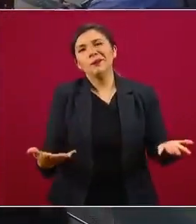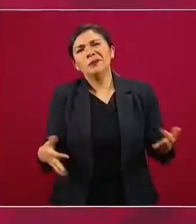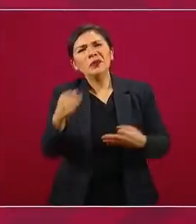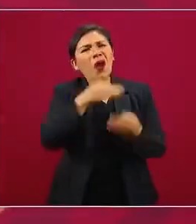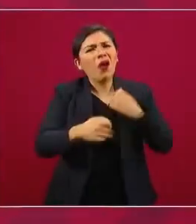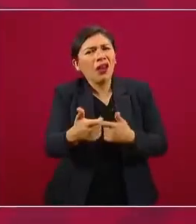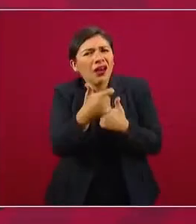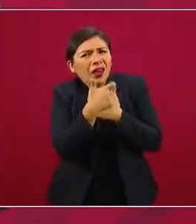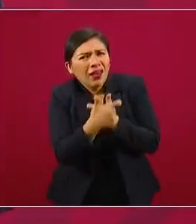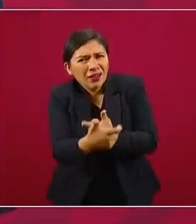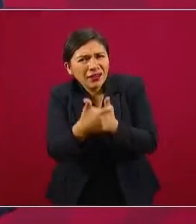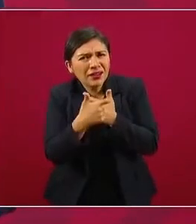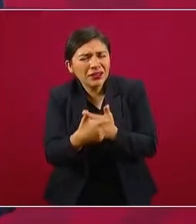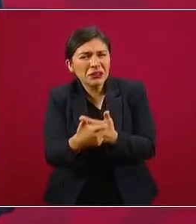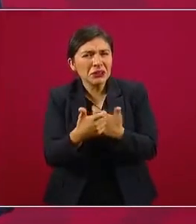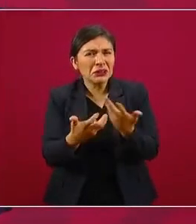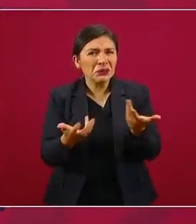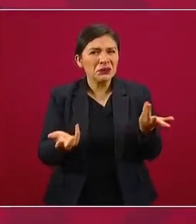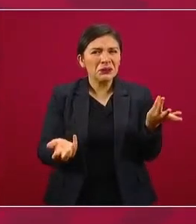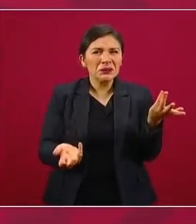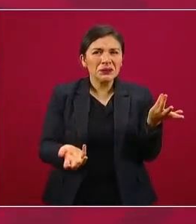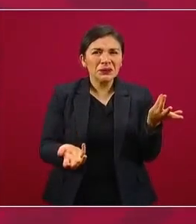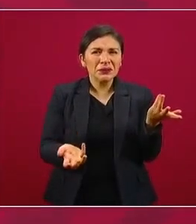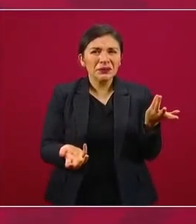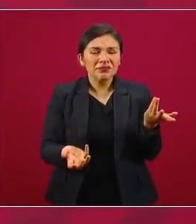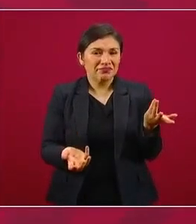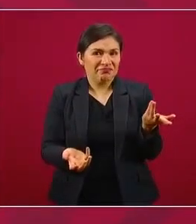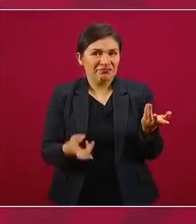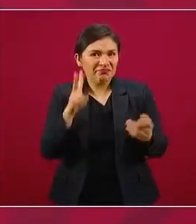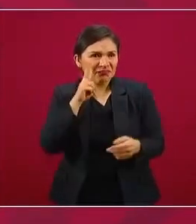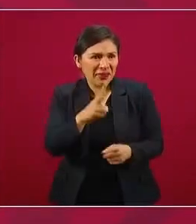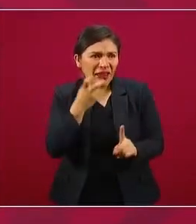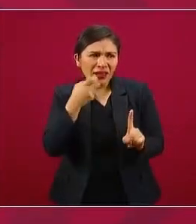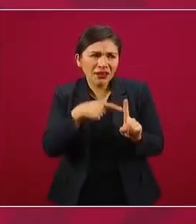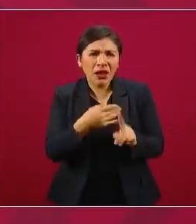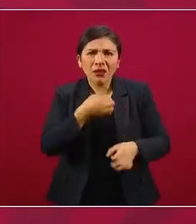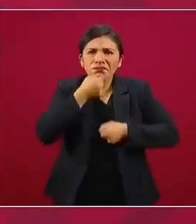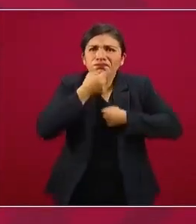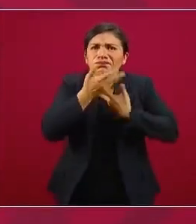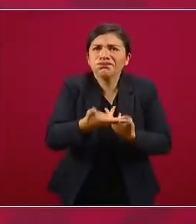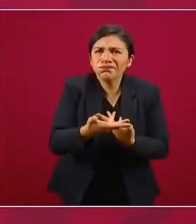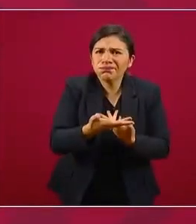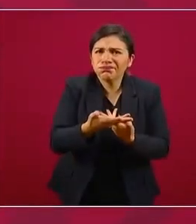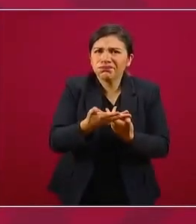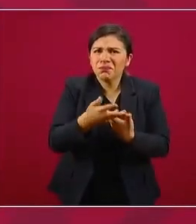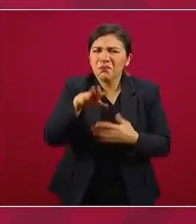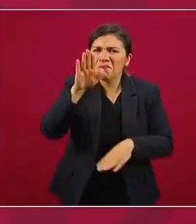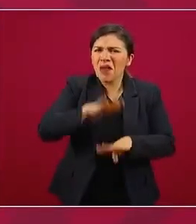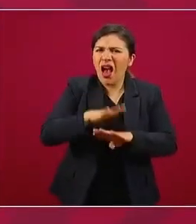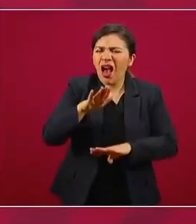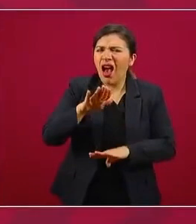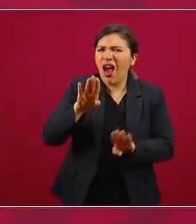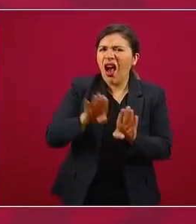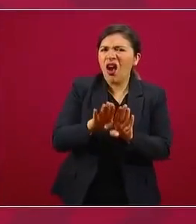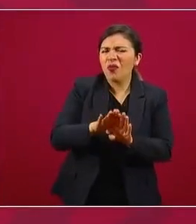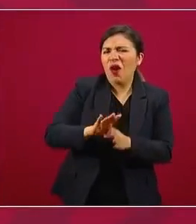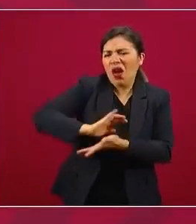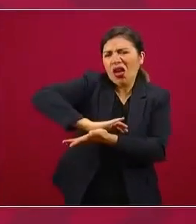muertos de risa ante una expresión despectiva,